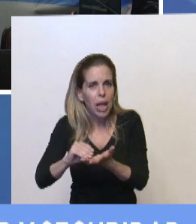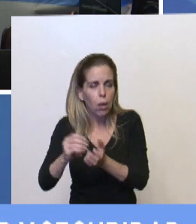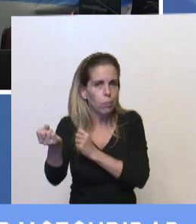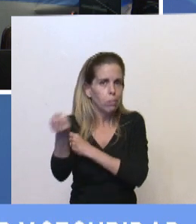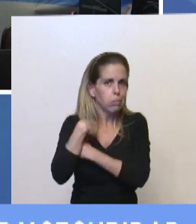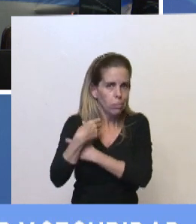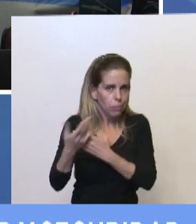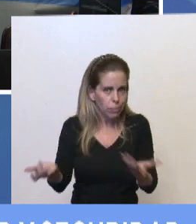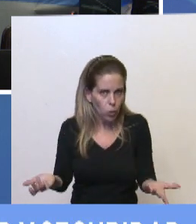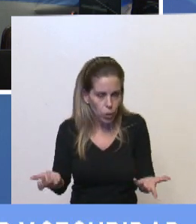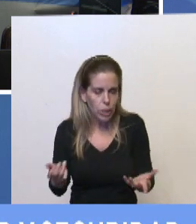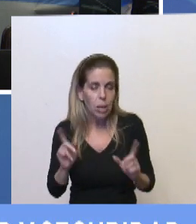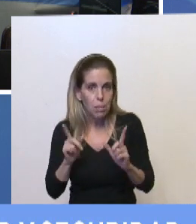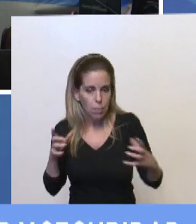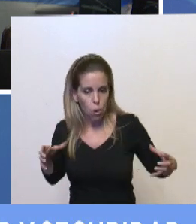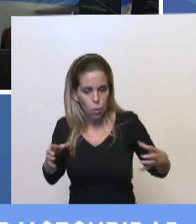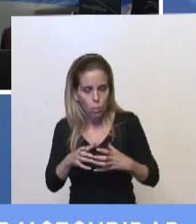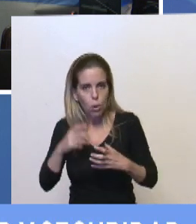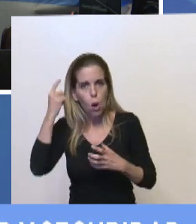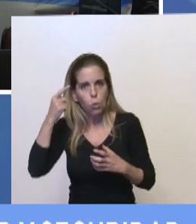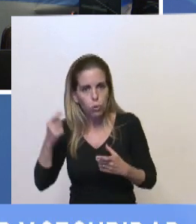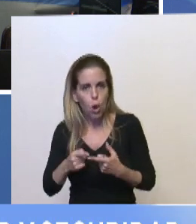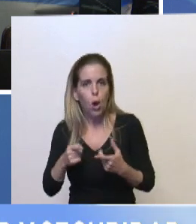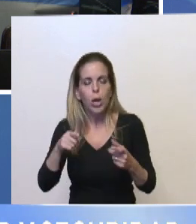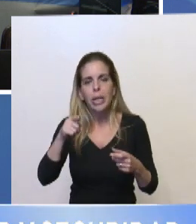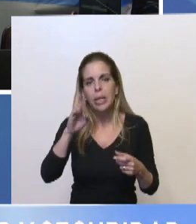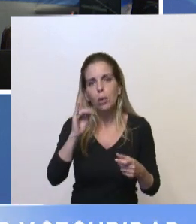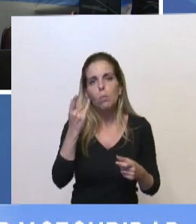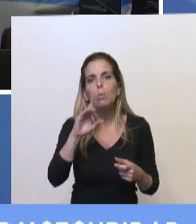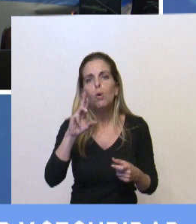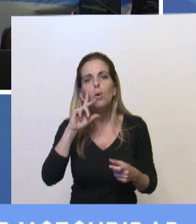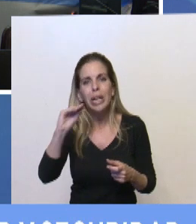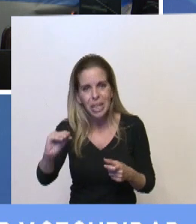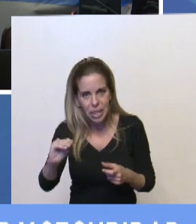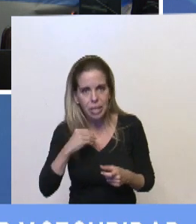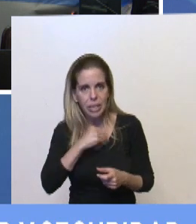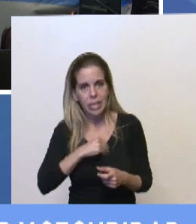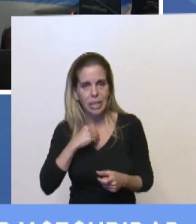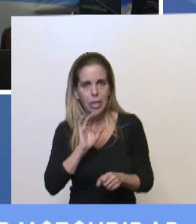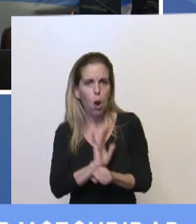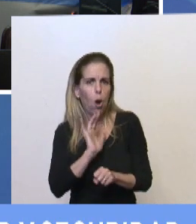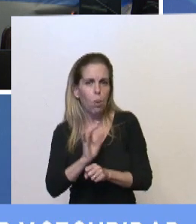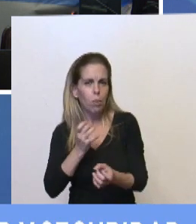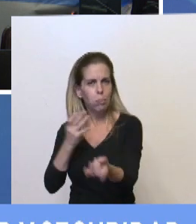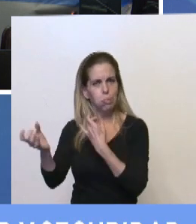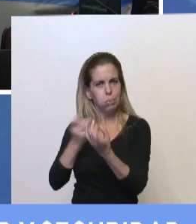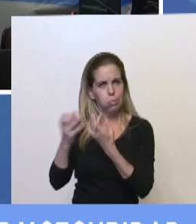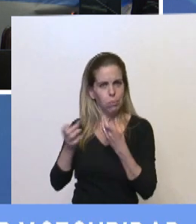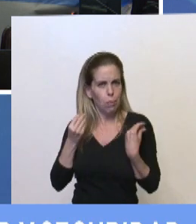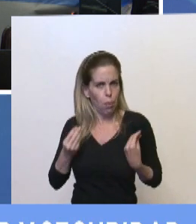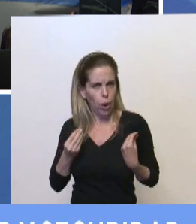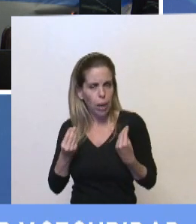sino que dos senadores de nuestro interbloque, el senador Lustó y el senador Bullrich, fueron maltratados por decir su opinión